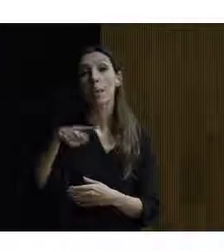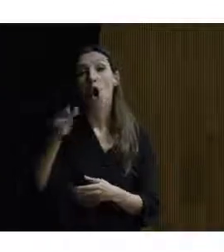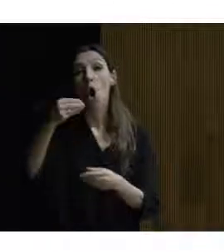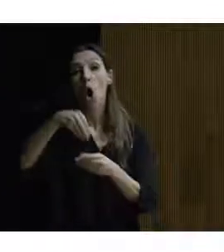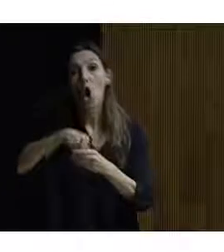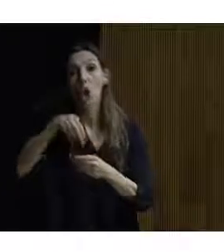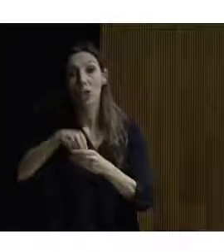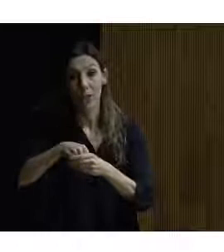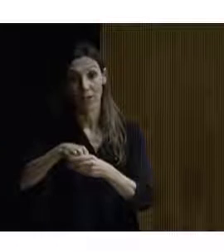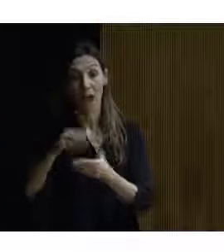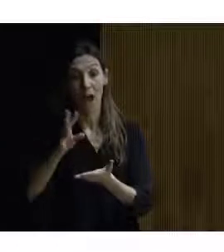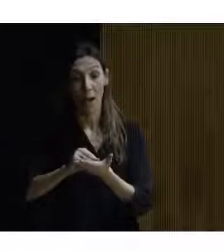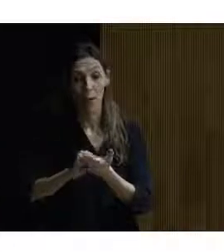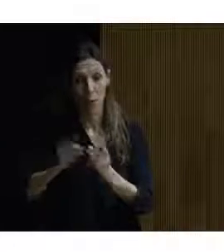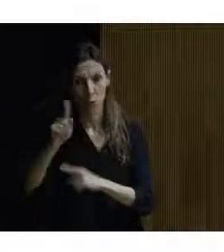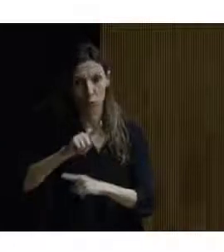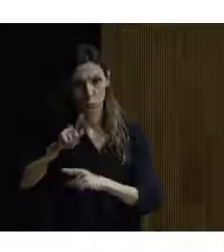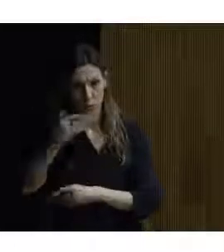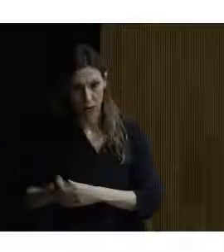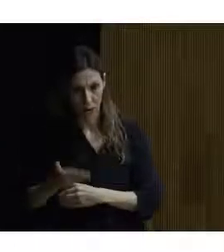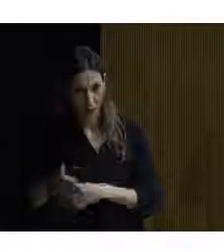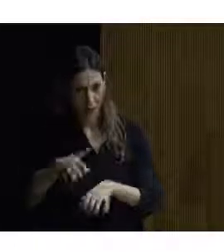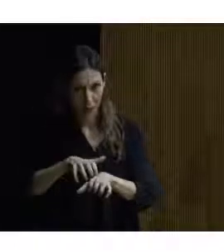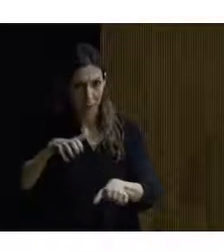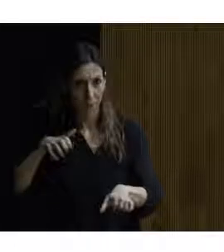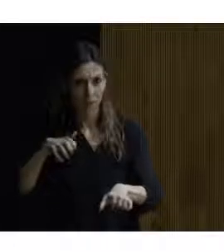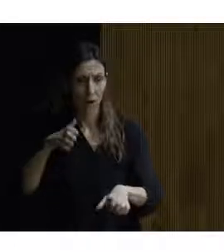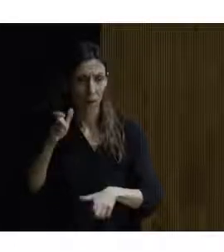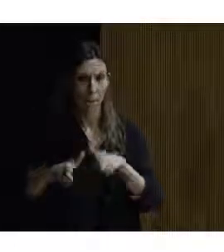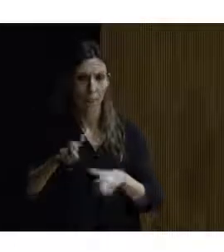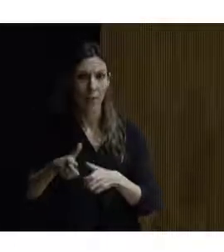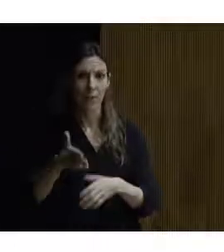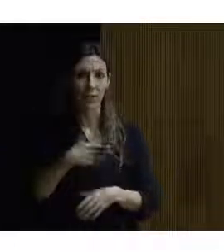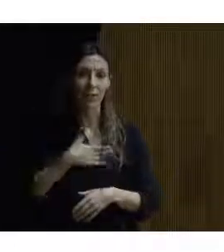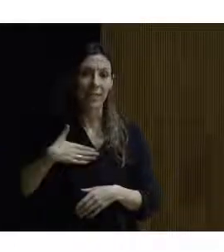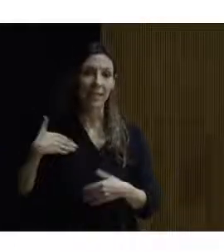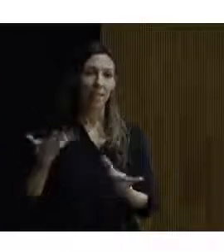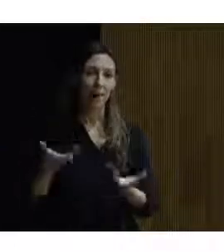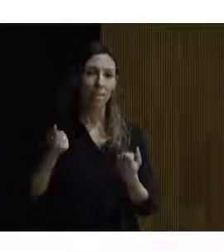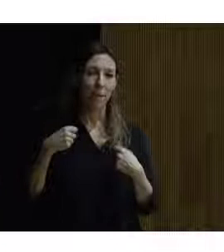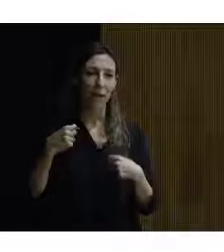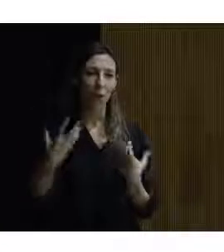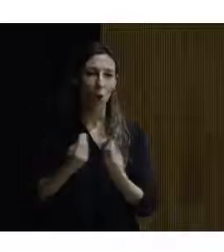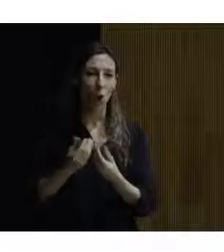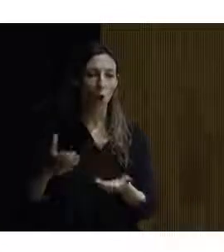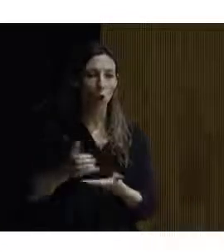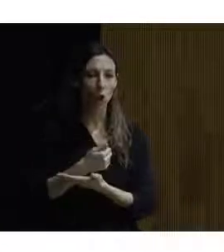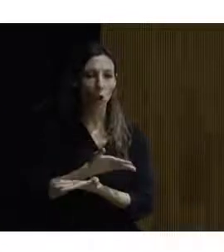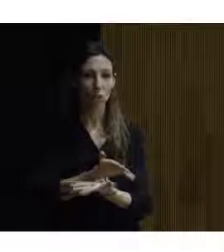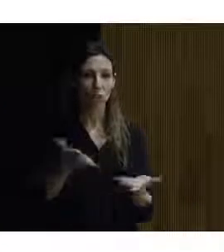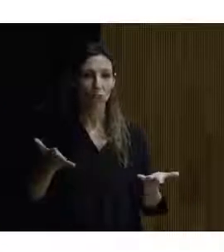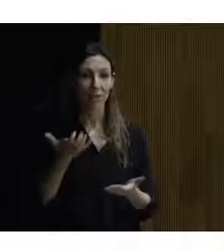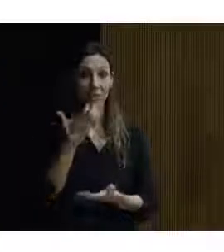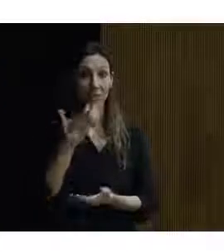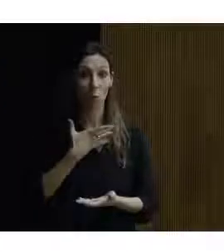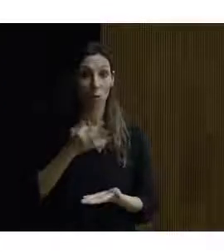el gran problema por la mayor parte de las personas me gustaría hacer un ejercicio con todos ustedes todos aquellos que se puedan poner